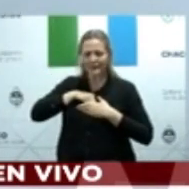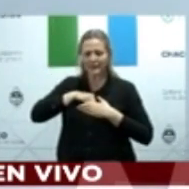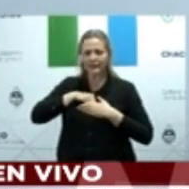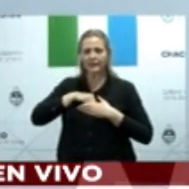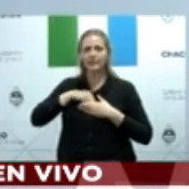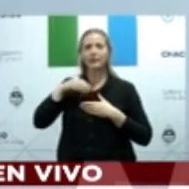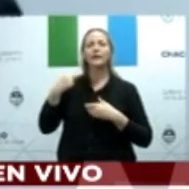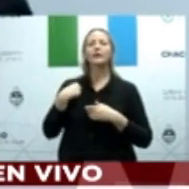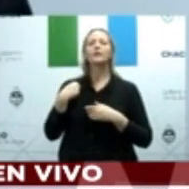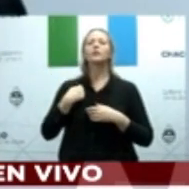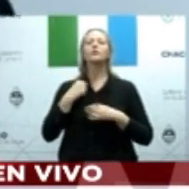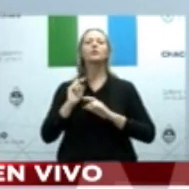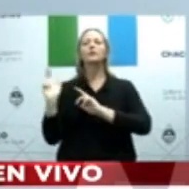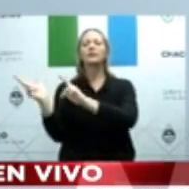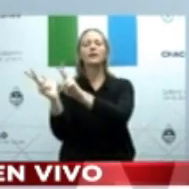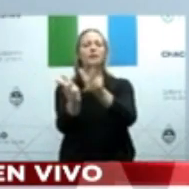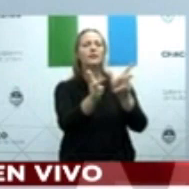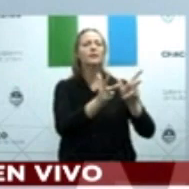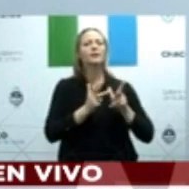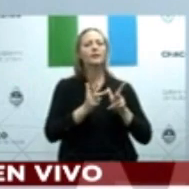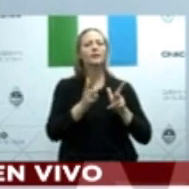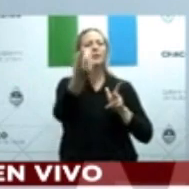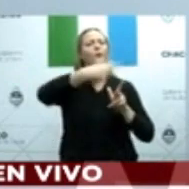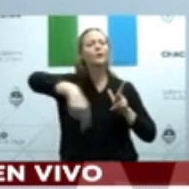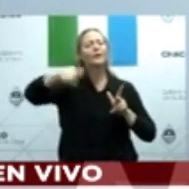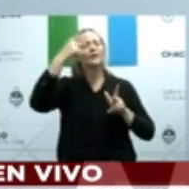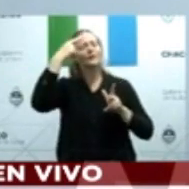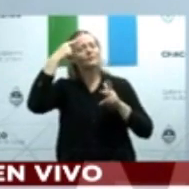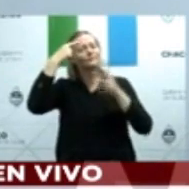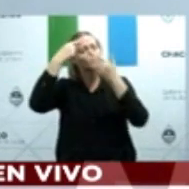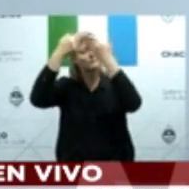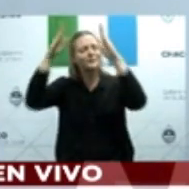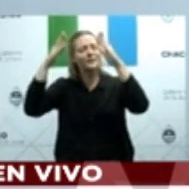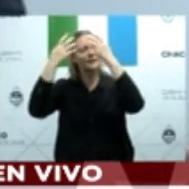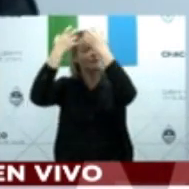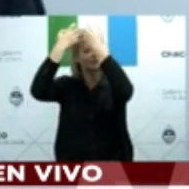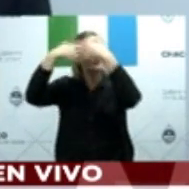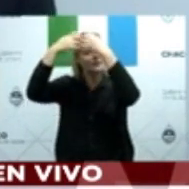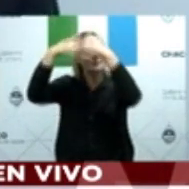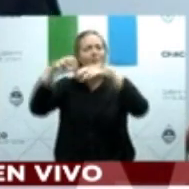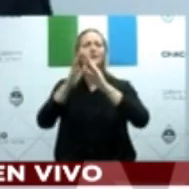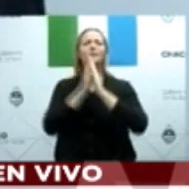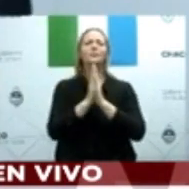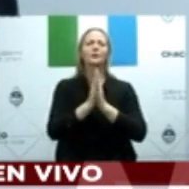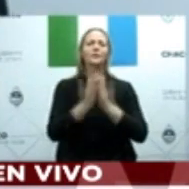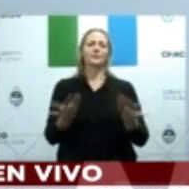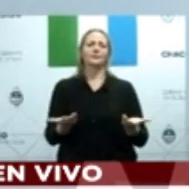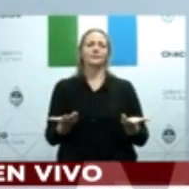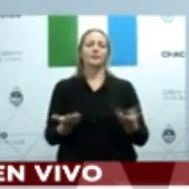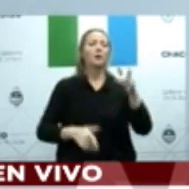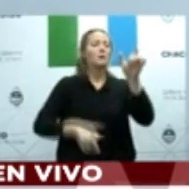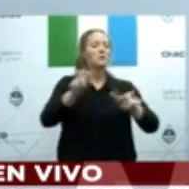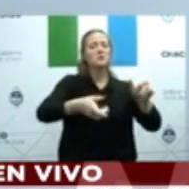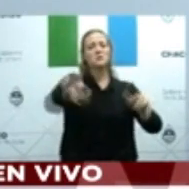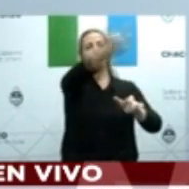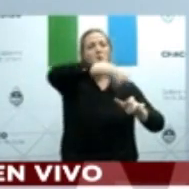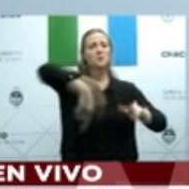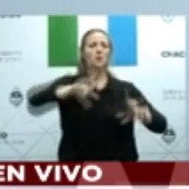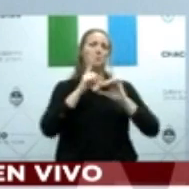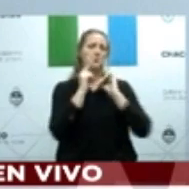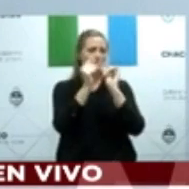cualquier cosa, por ejemplo, el gobierno actuó mal. Bueno, está bien, estamos absolutamente disponibles